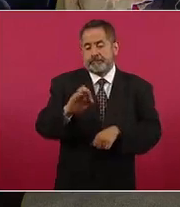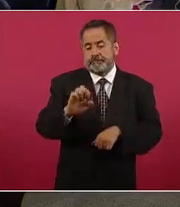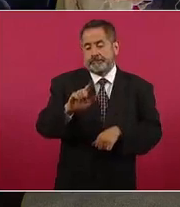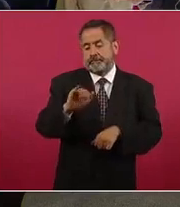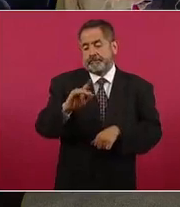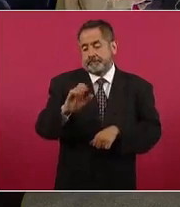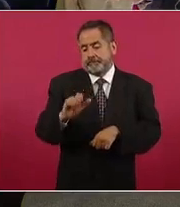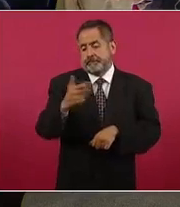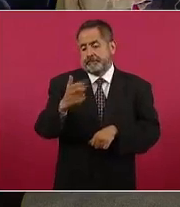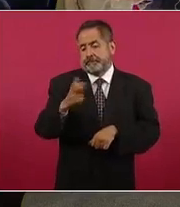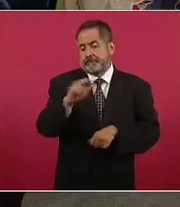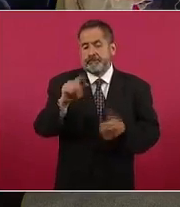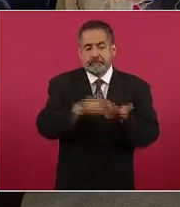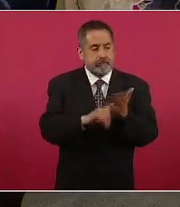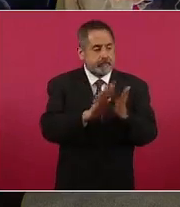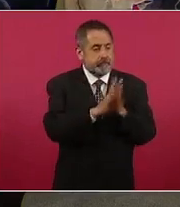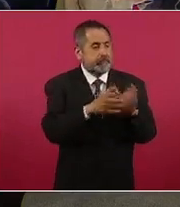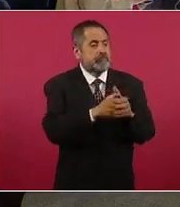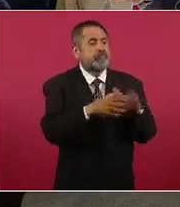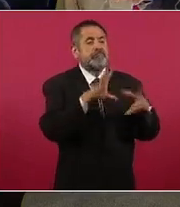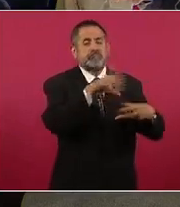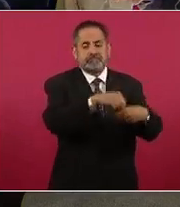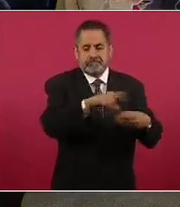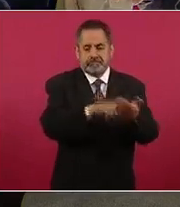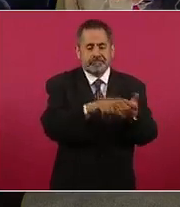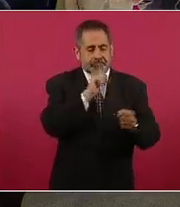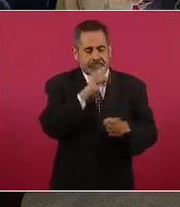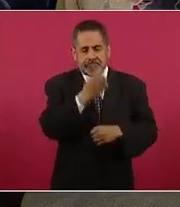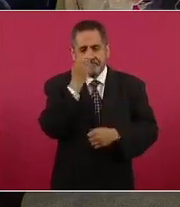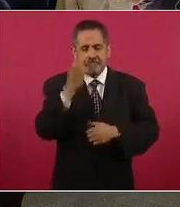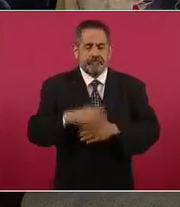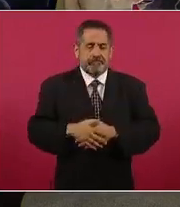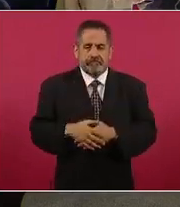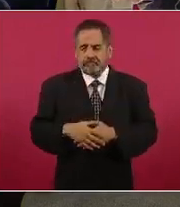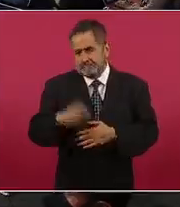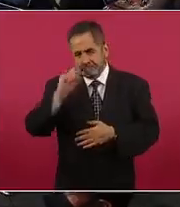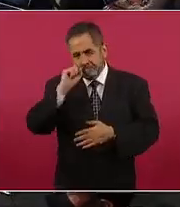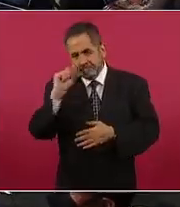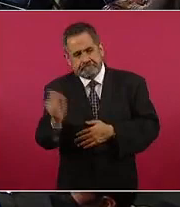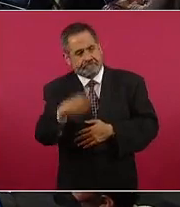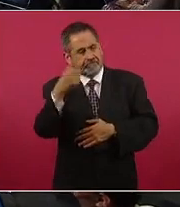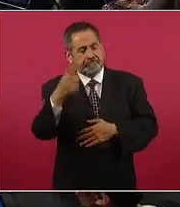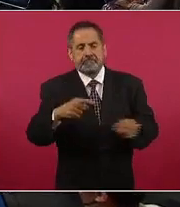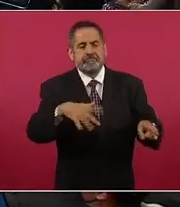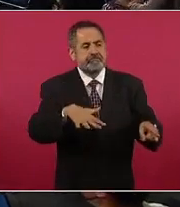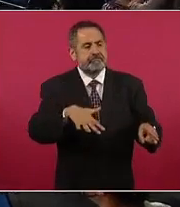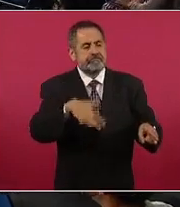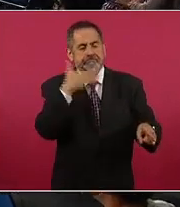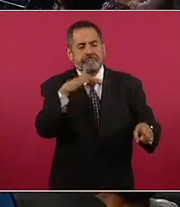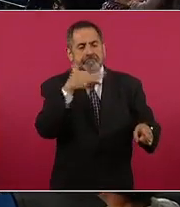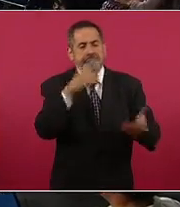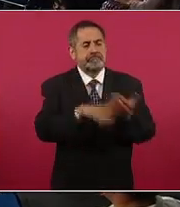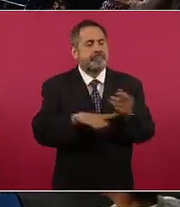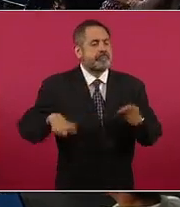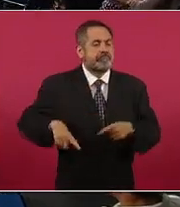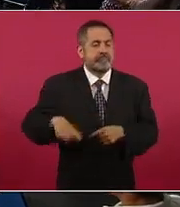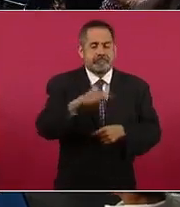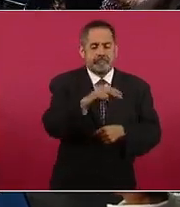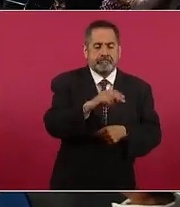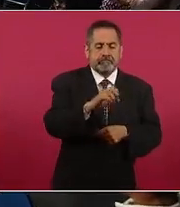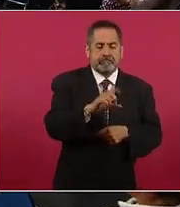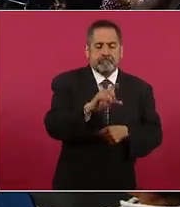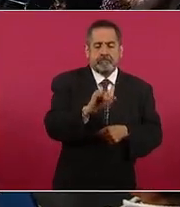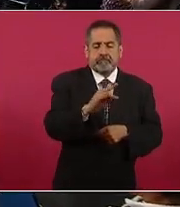está vinculado con dicha escuela. Una muestra más de la corrupción del gobierno neoliberal. Presidente, le